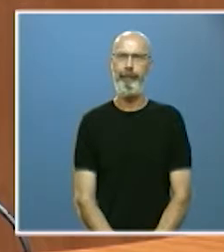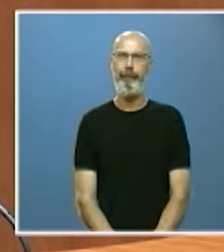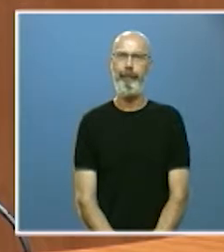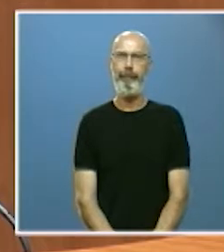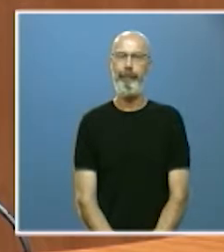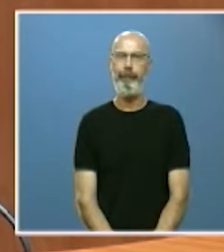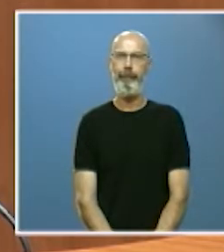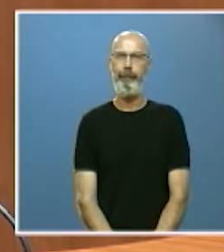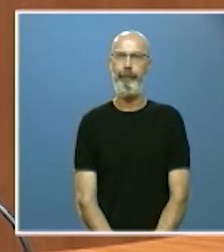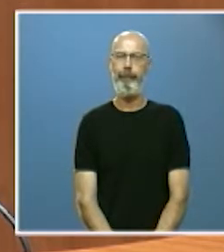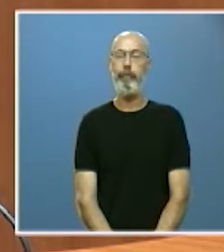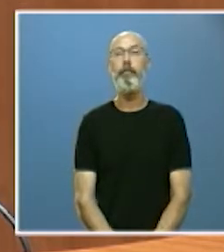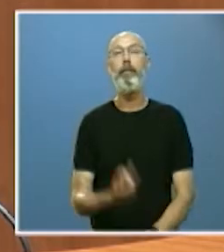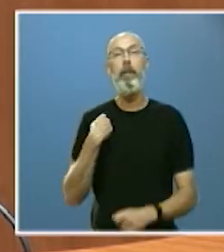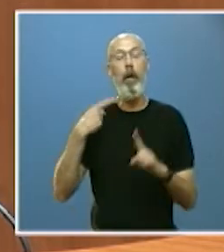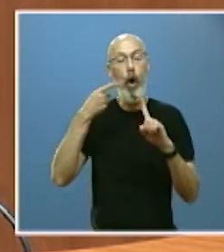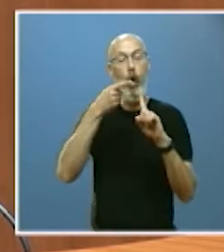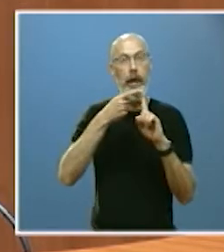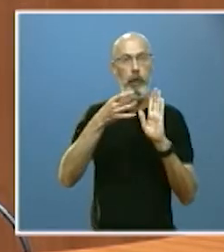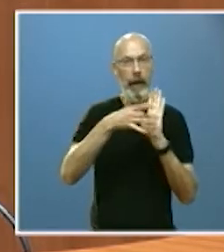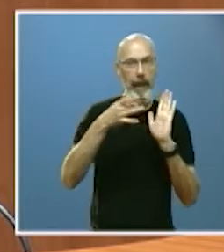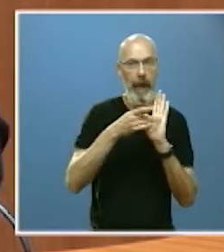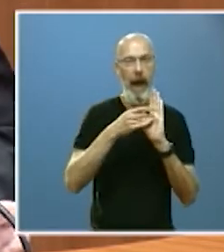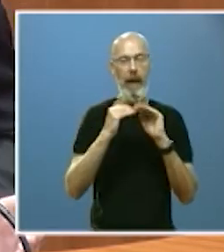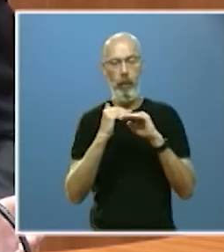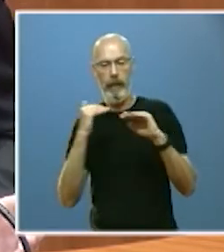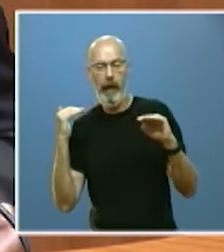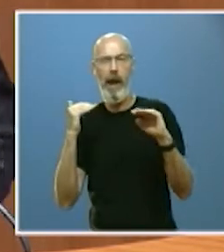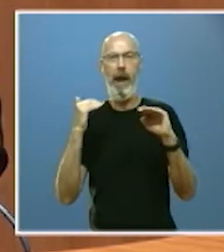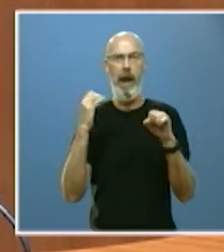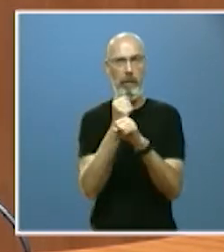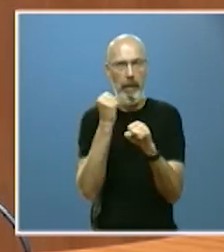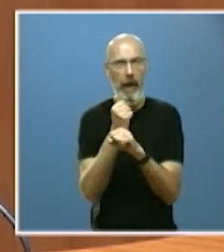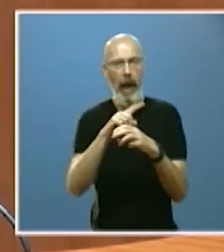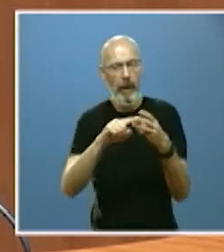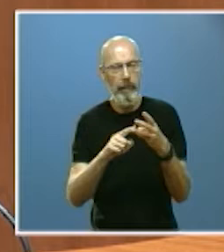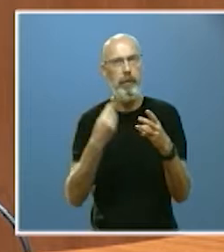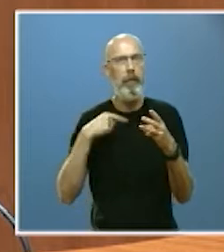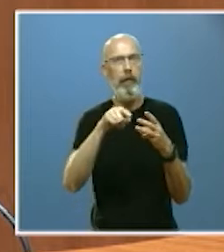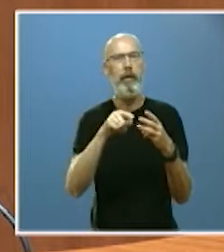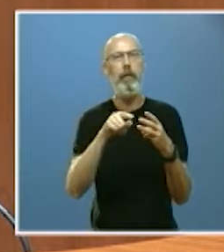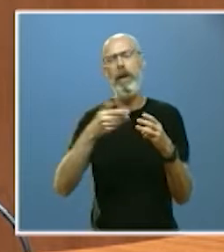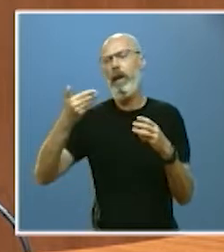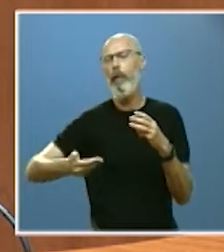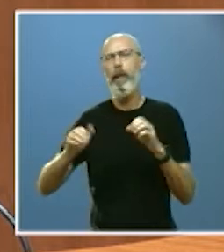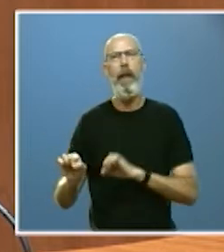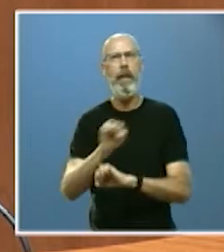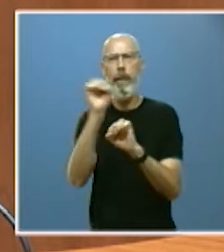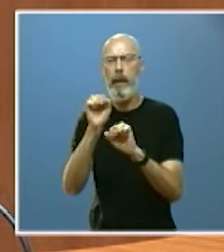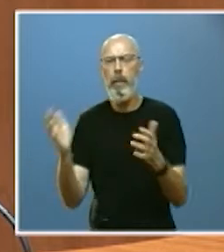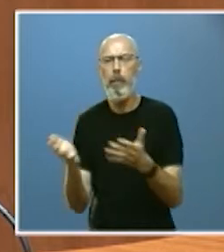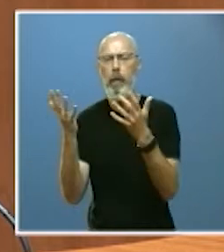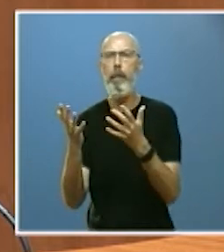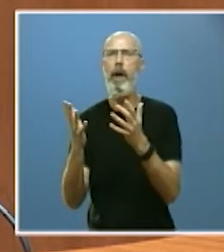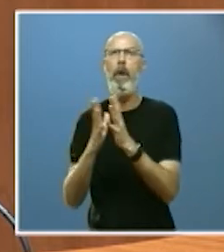en todos estos objetivos de calidad de equidad y de empleabilidad creemos que sigue siendo fundamental defender y promover un